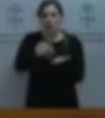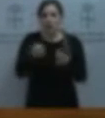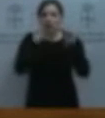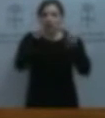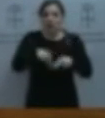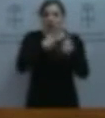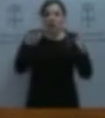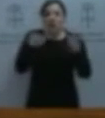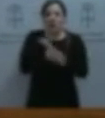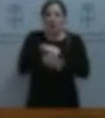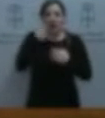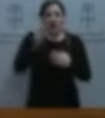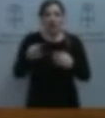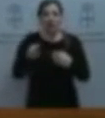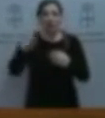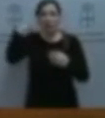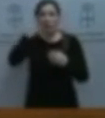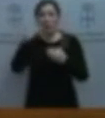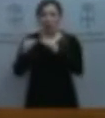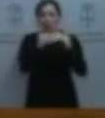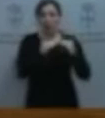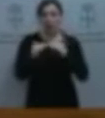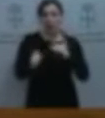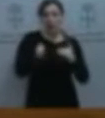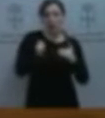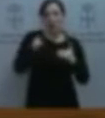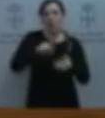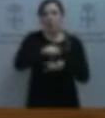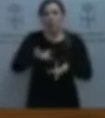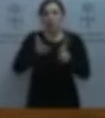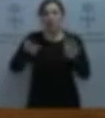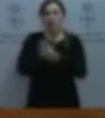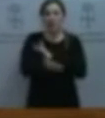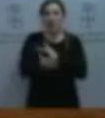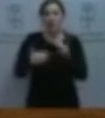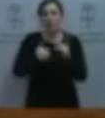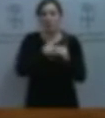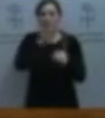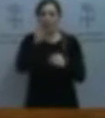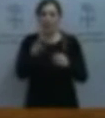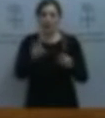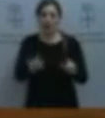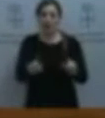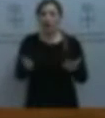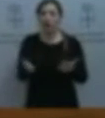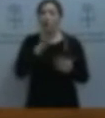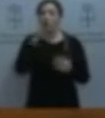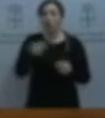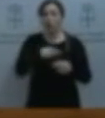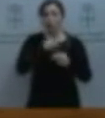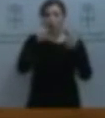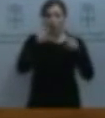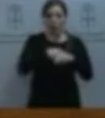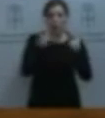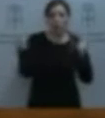pública como única garante de la igualdad de oportunidades sin la cual la democracia no es más que papel mojado. Por eso, la educación pública tiene que tener